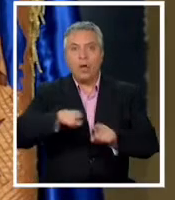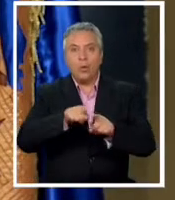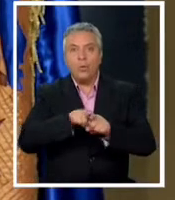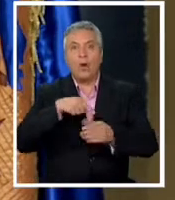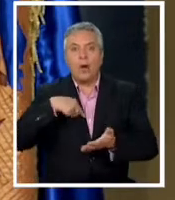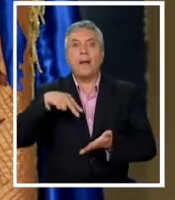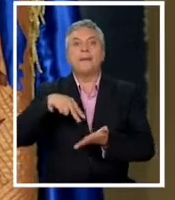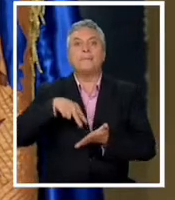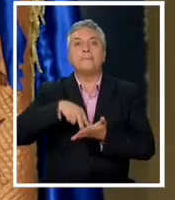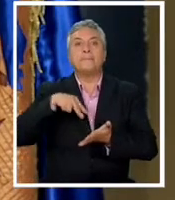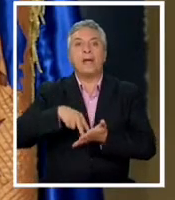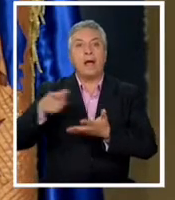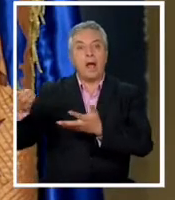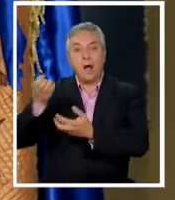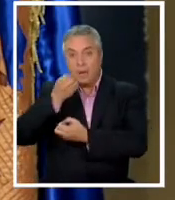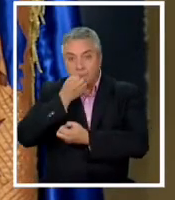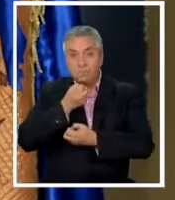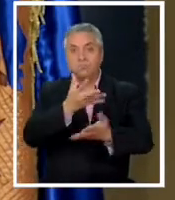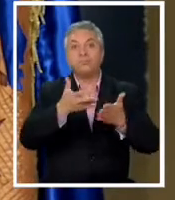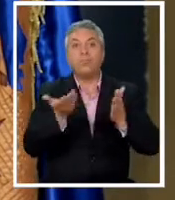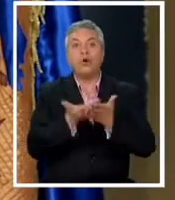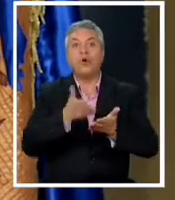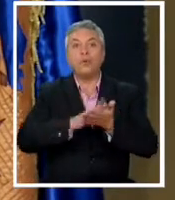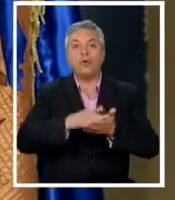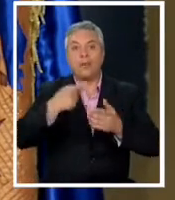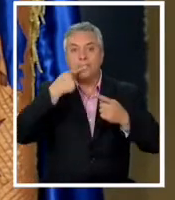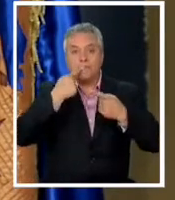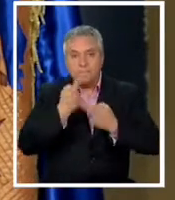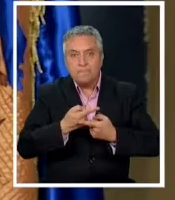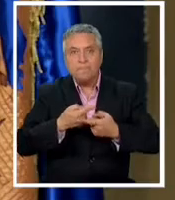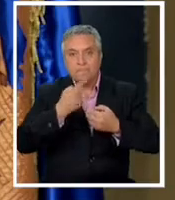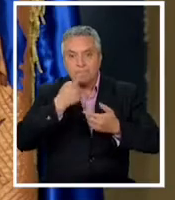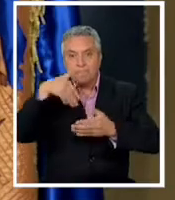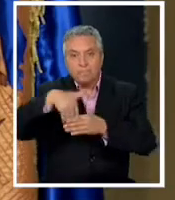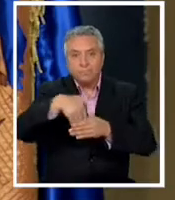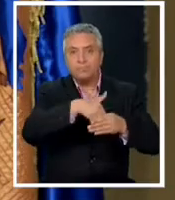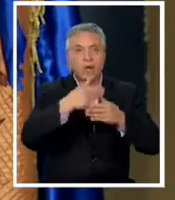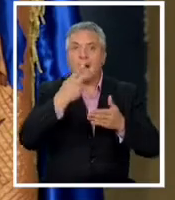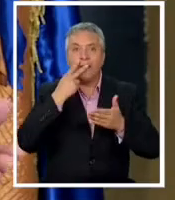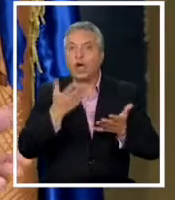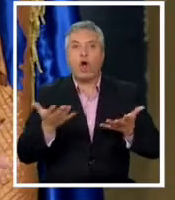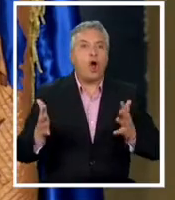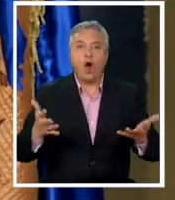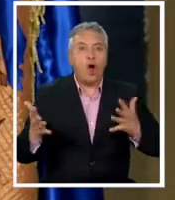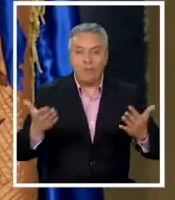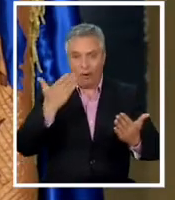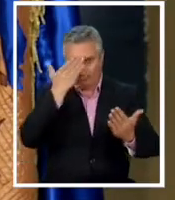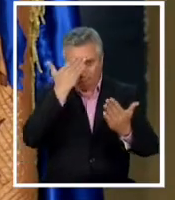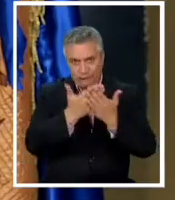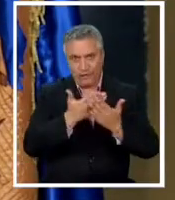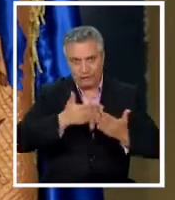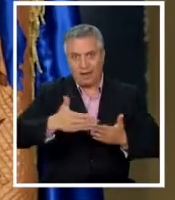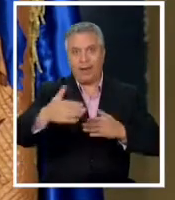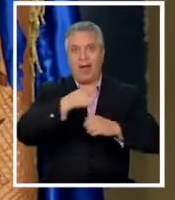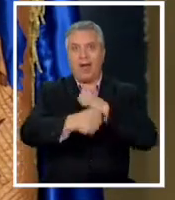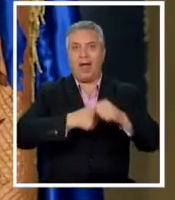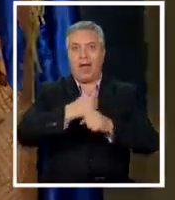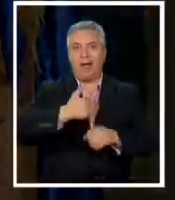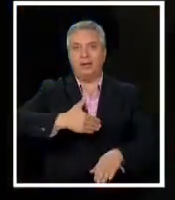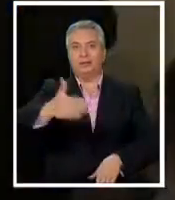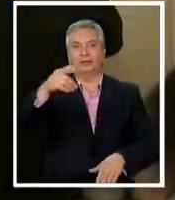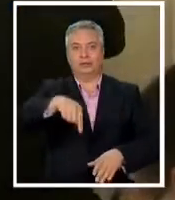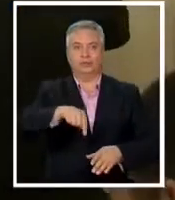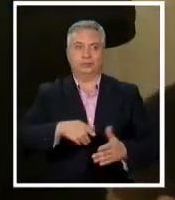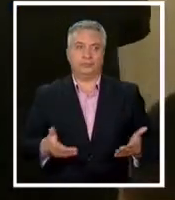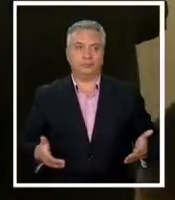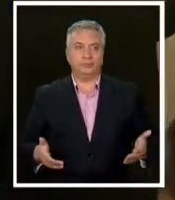espera del pronunciamiento del resultado de un plebiscito de salida para ver de qué manera vamos a enfrentar los años siguientes como